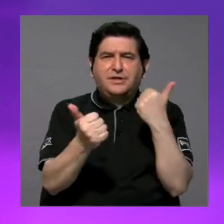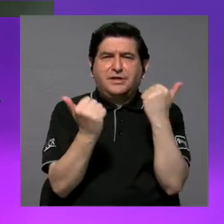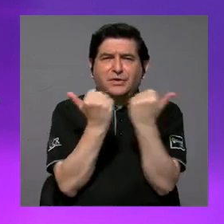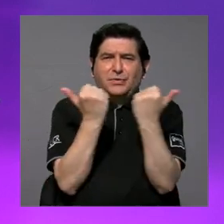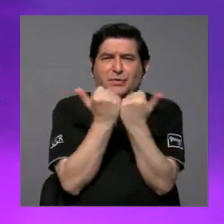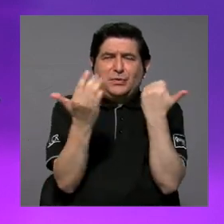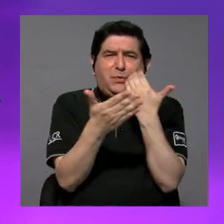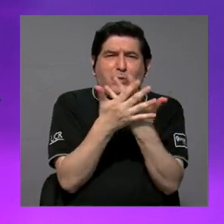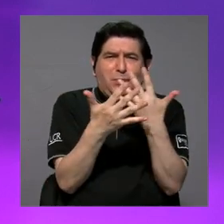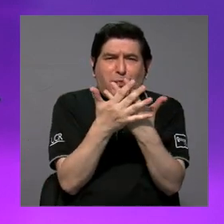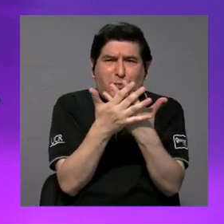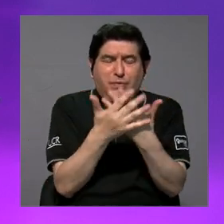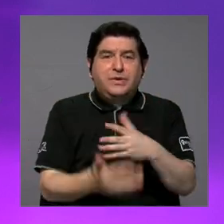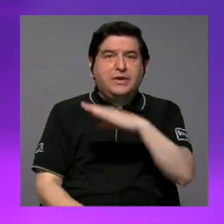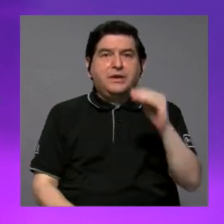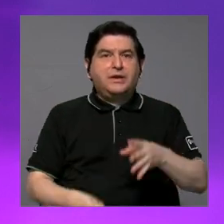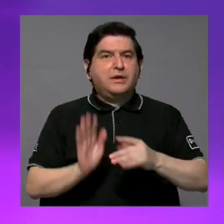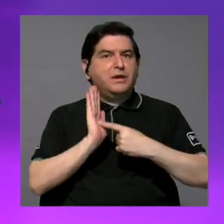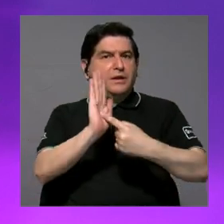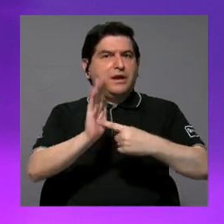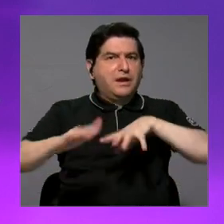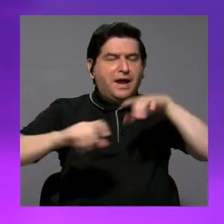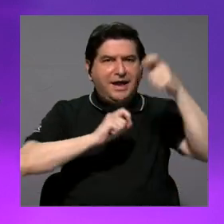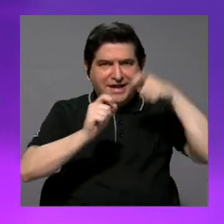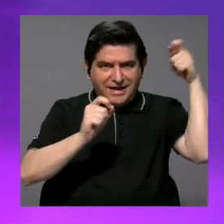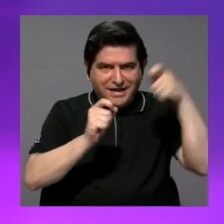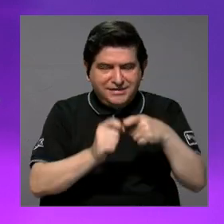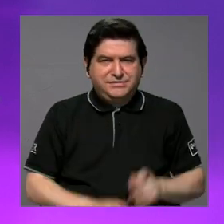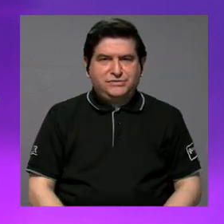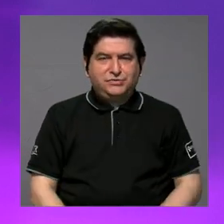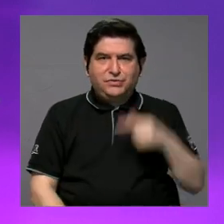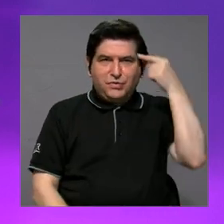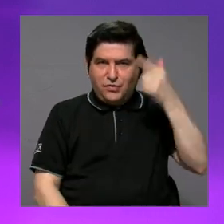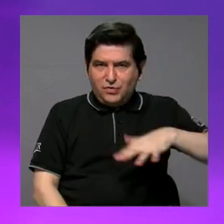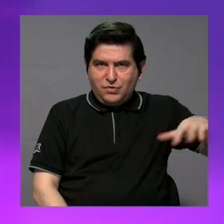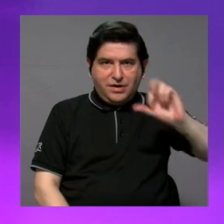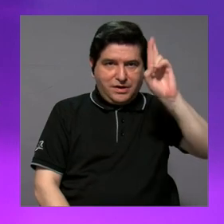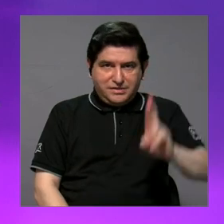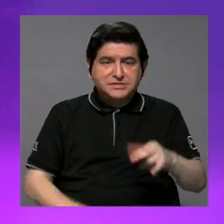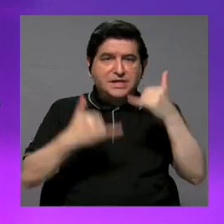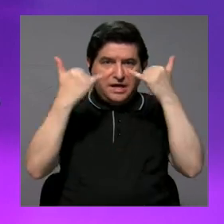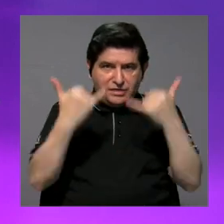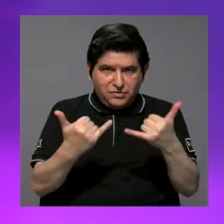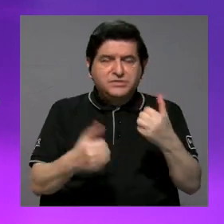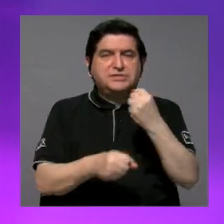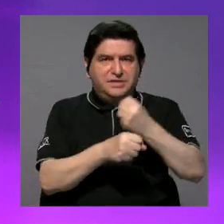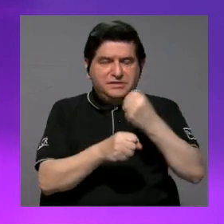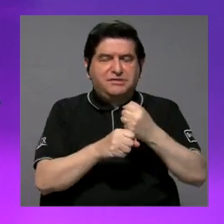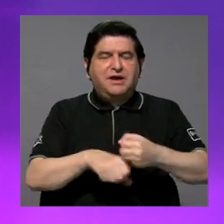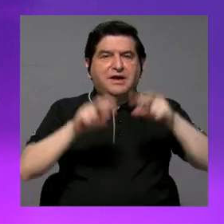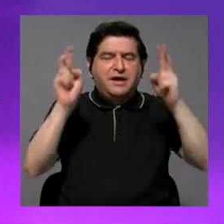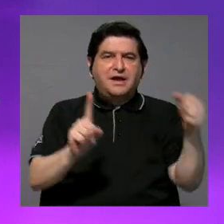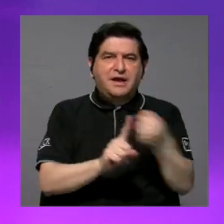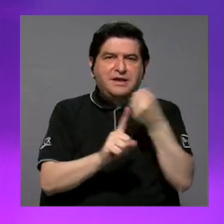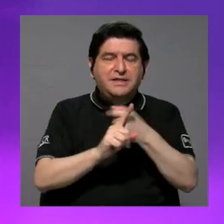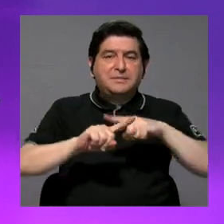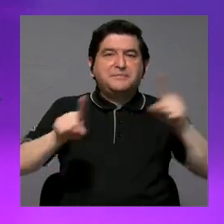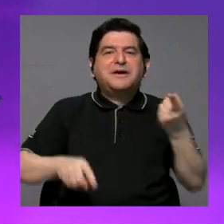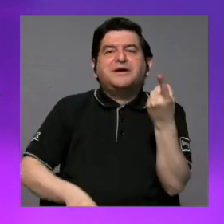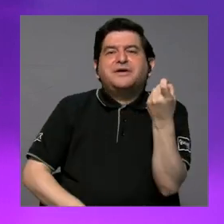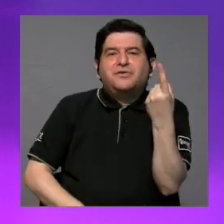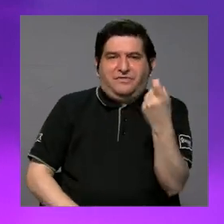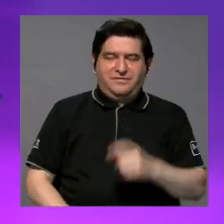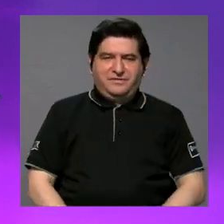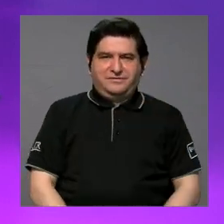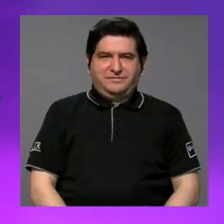carcelario y nos habla sobre acciones específicas en el cual el Estado costarricense ha estado haciendo sobre el tema de violencia pero que nos hace falta